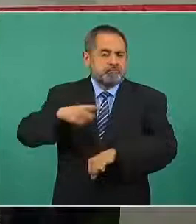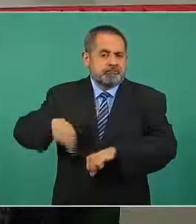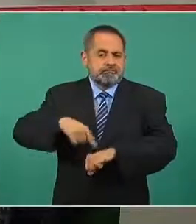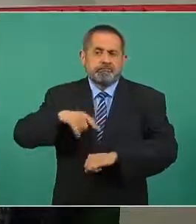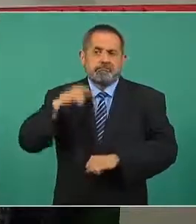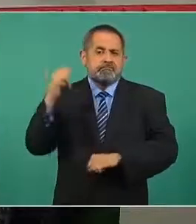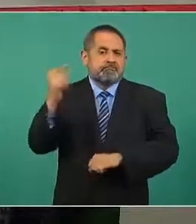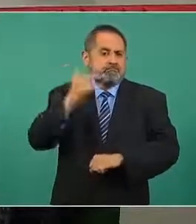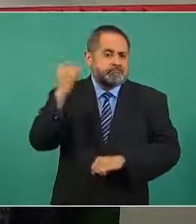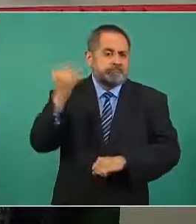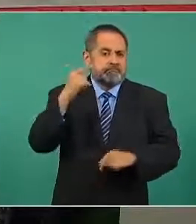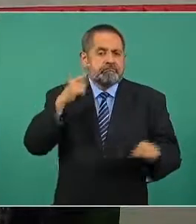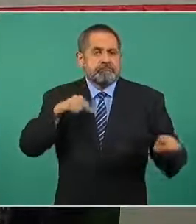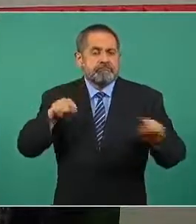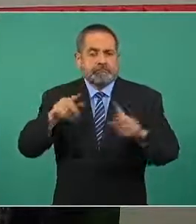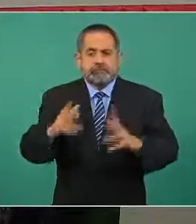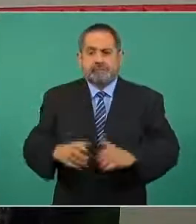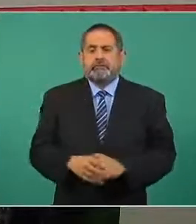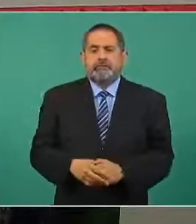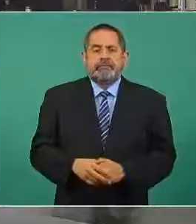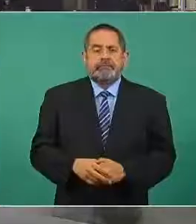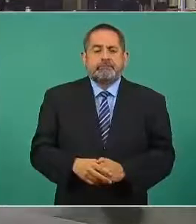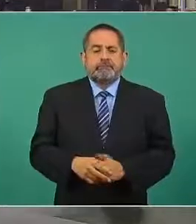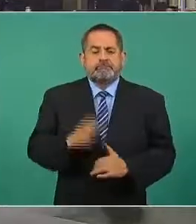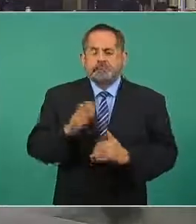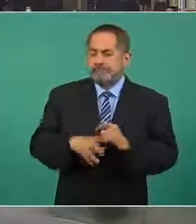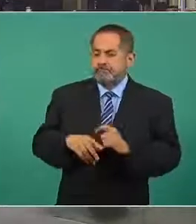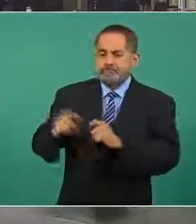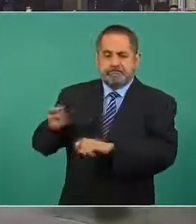cedo la palabra a la secretaria de seguridad